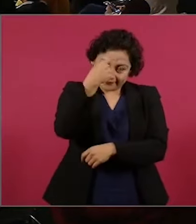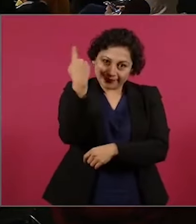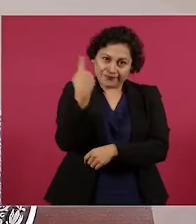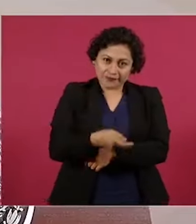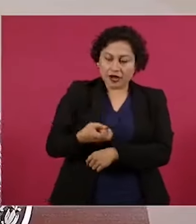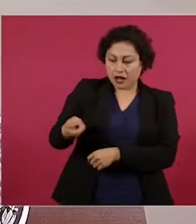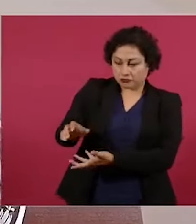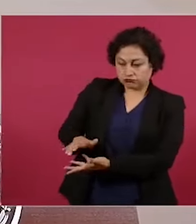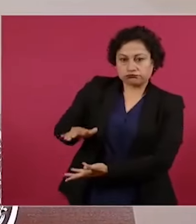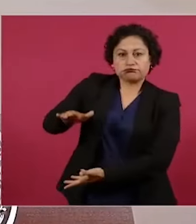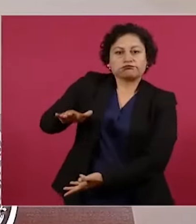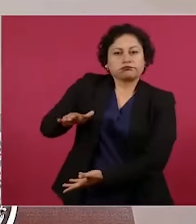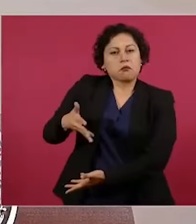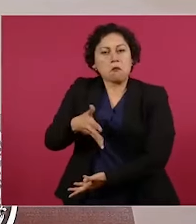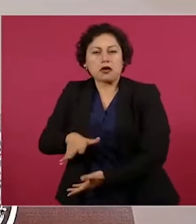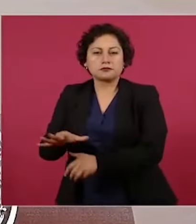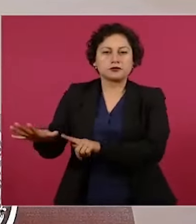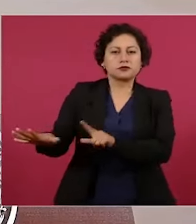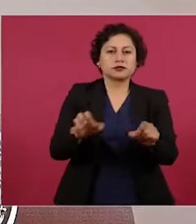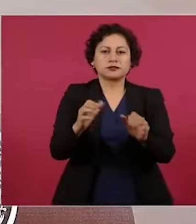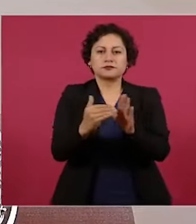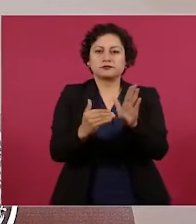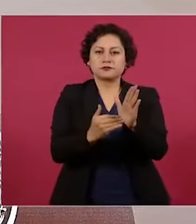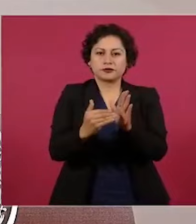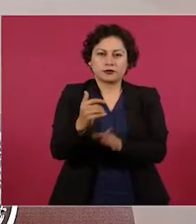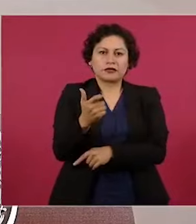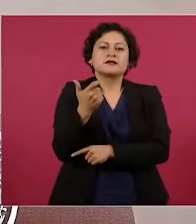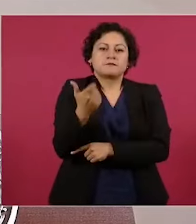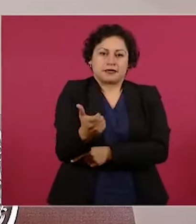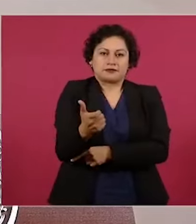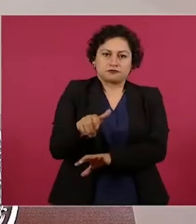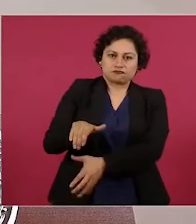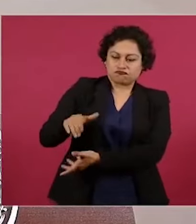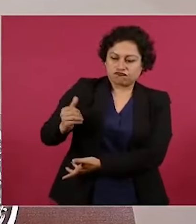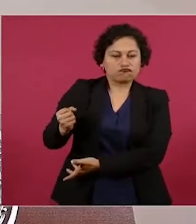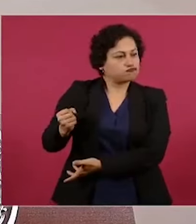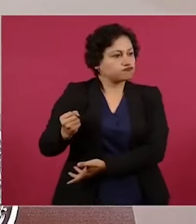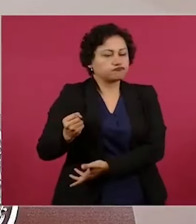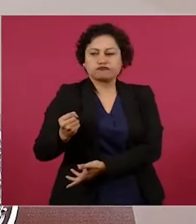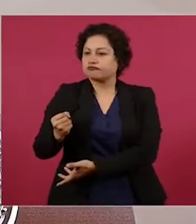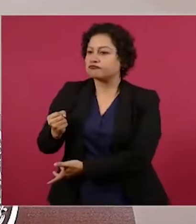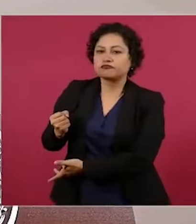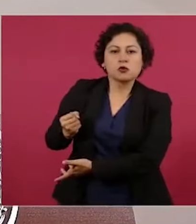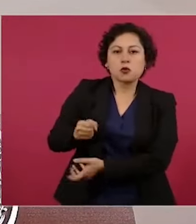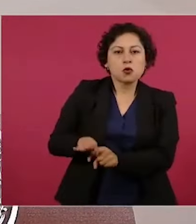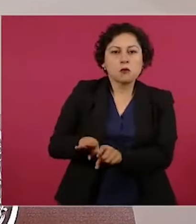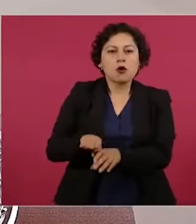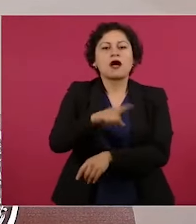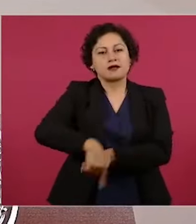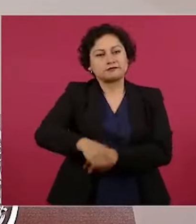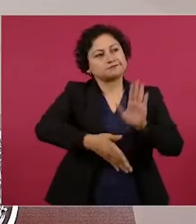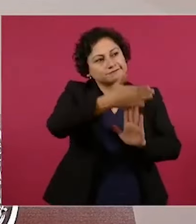recursos que hoy suman cerca de 700 mil millones de pesos, que se pueda utilizar recursos para construir